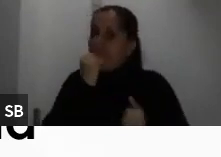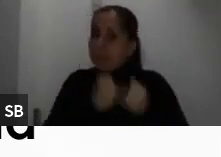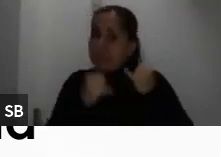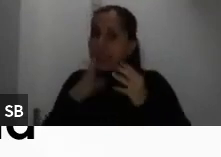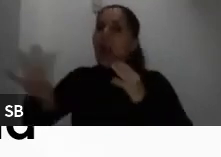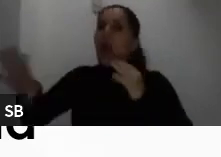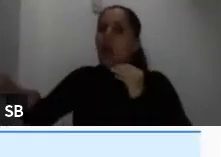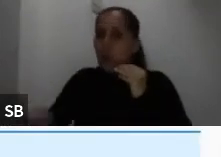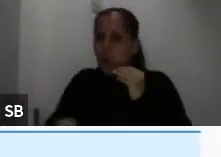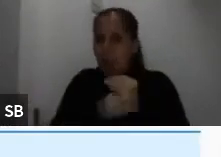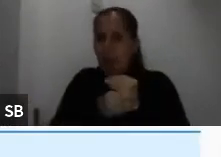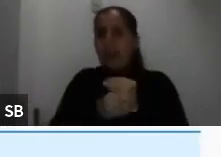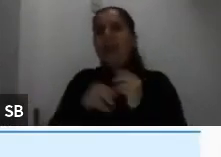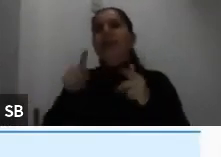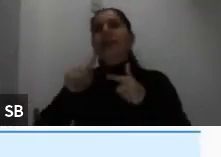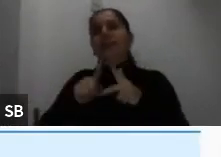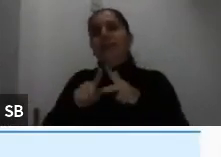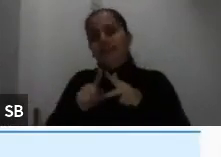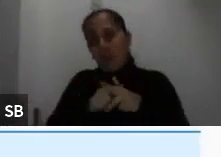pueden activar la siguiente.